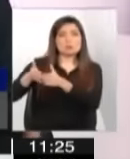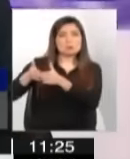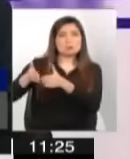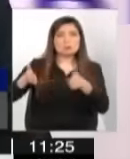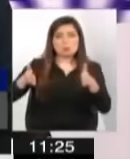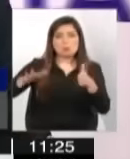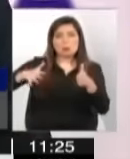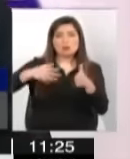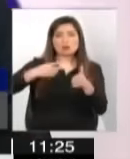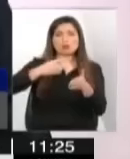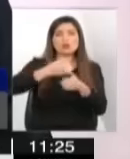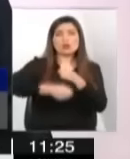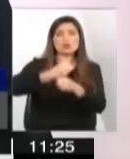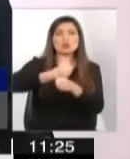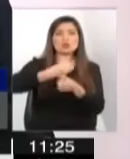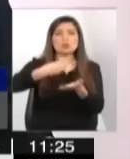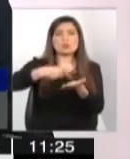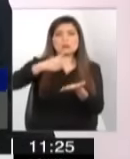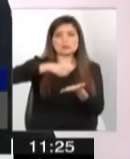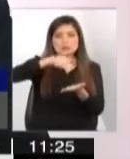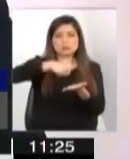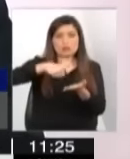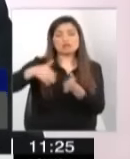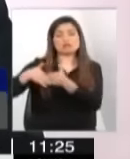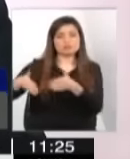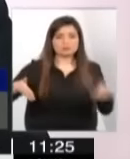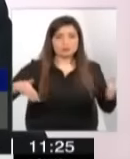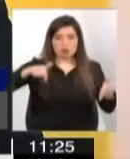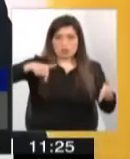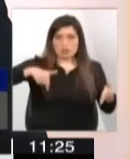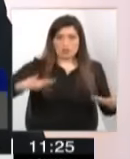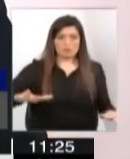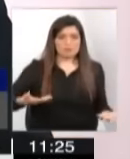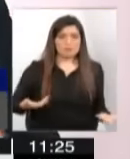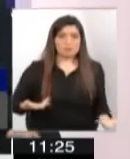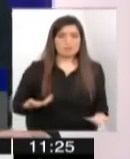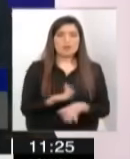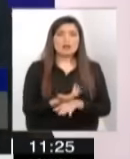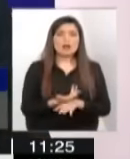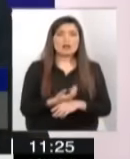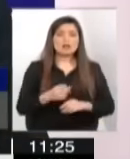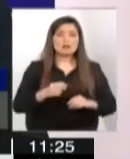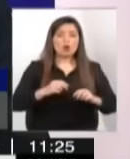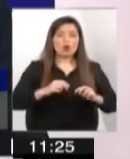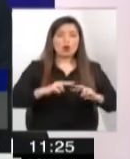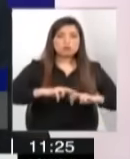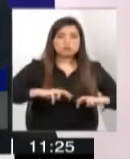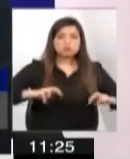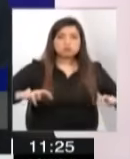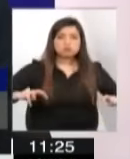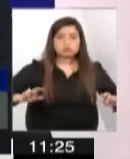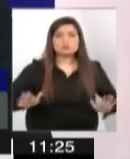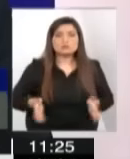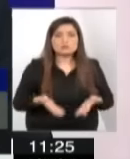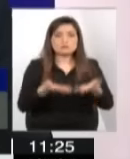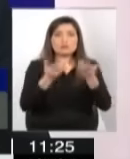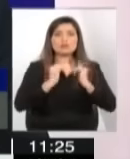hasta el año 2016, hoy día. Tenemos que hacer un levantamiento y una investigación como se está proponiendo,